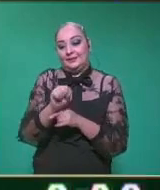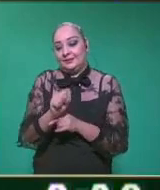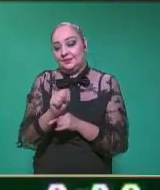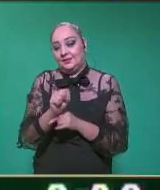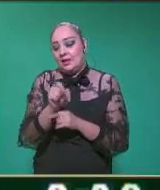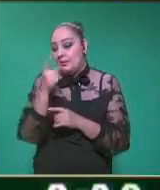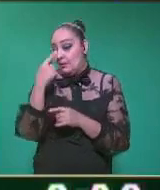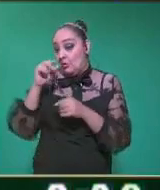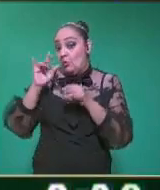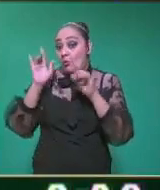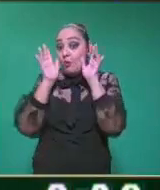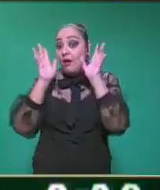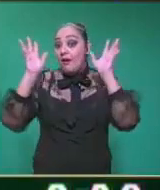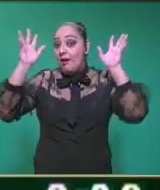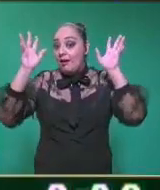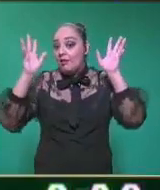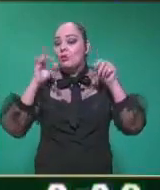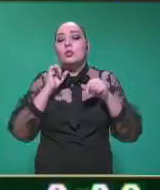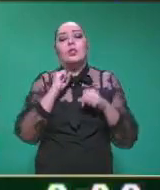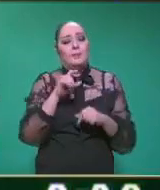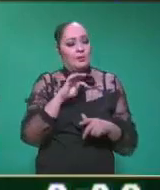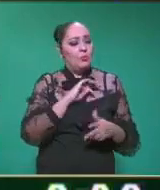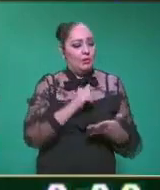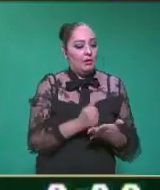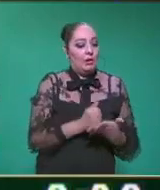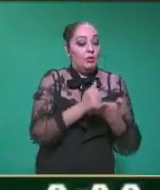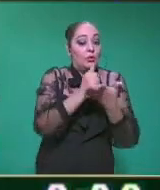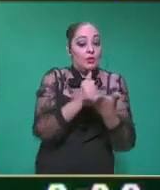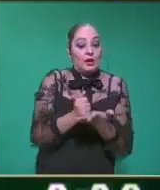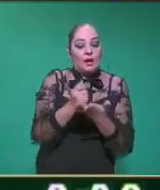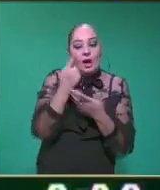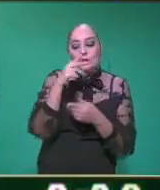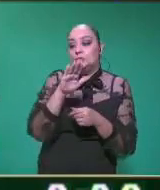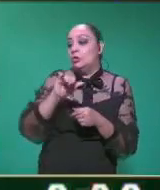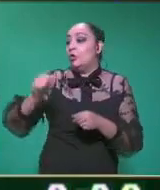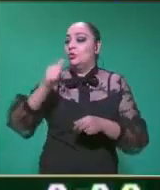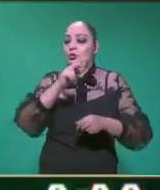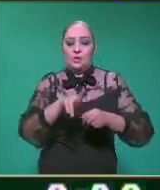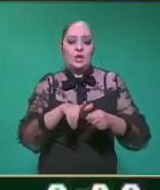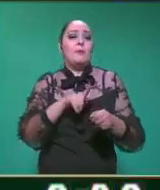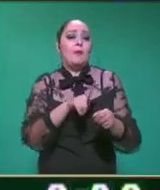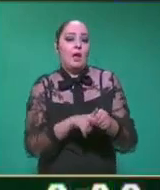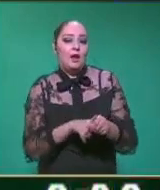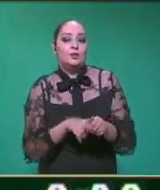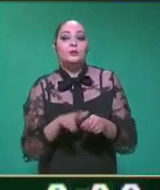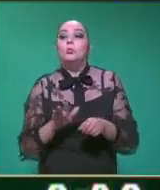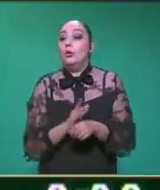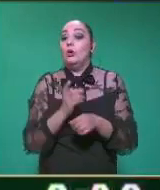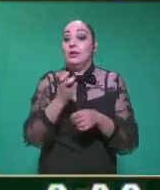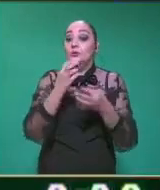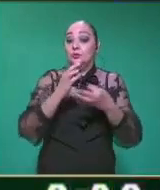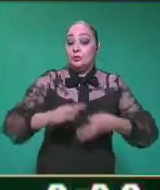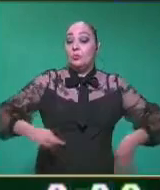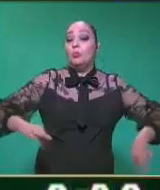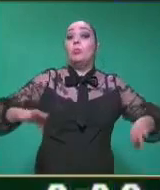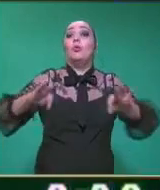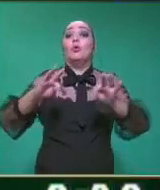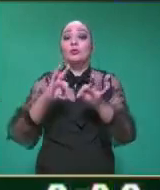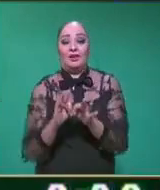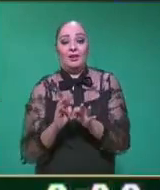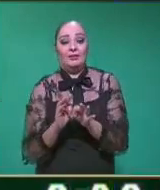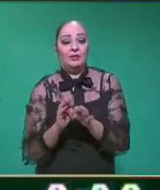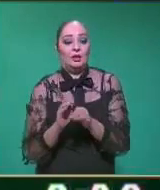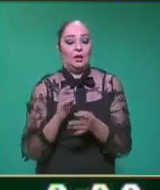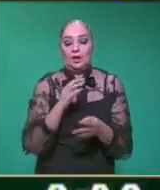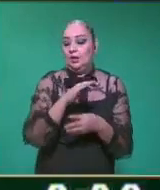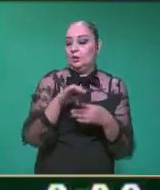ecosistémico hacia nosotros, sino también proveen un servicio ecosistémico a los otros animales. Entonces, por eso son muy, muy importantes en todos